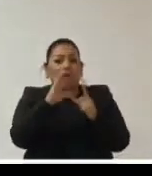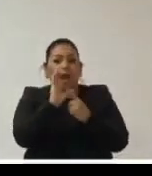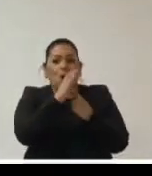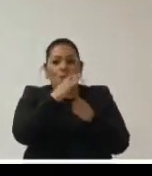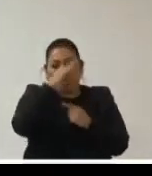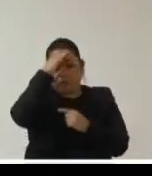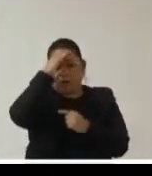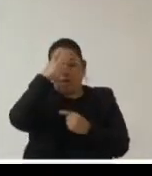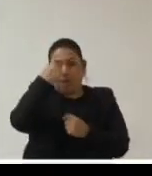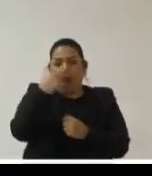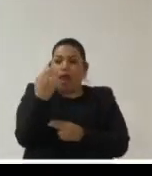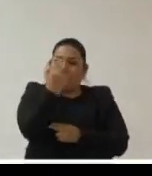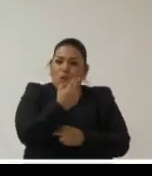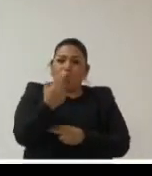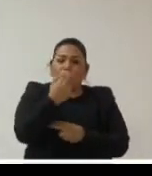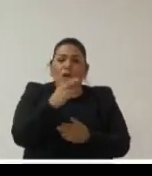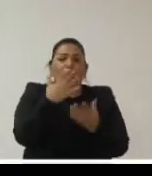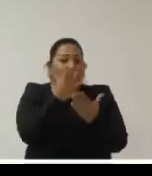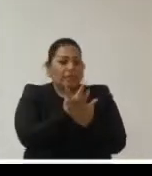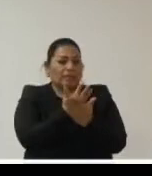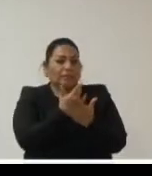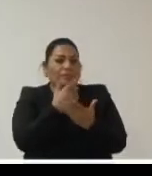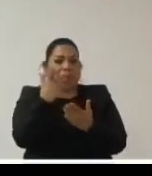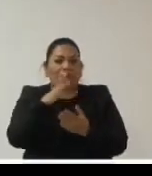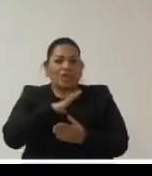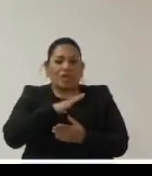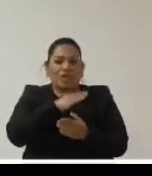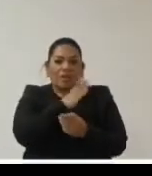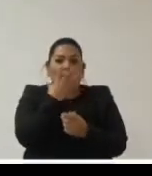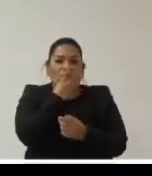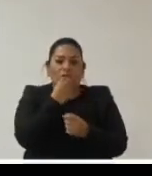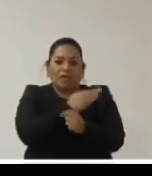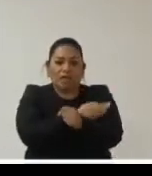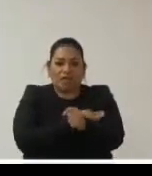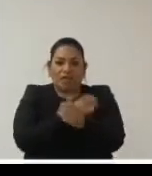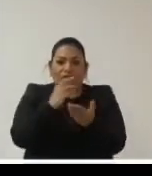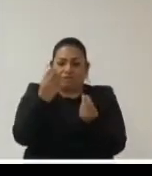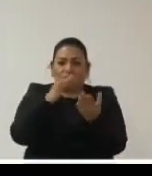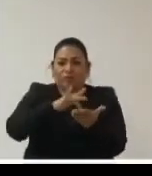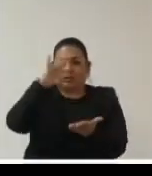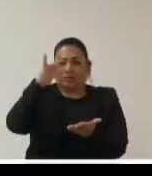han considerado para ustedes esperamos que todos tengan una excelente tarde muchas gracias